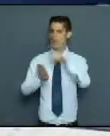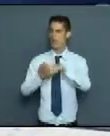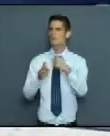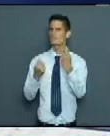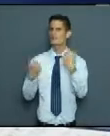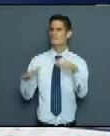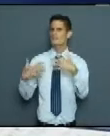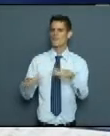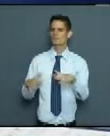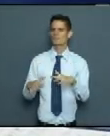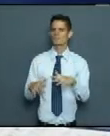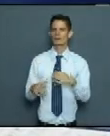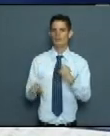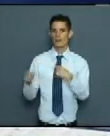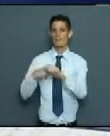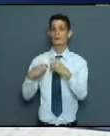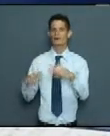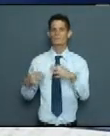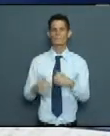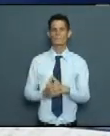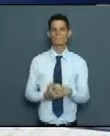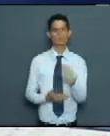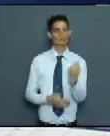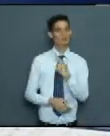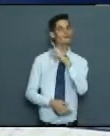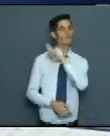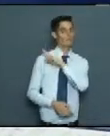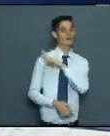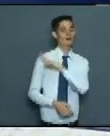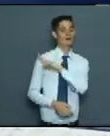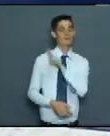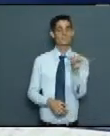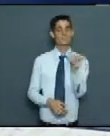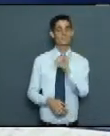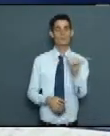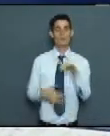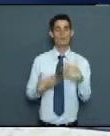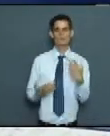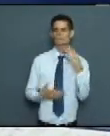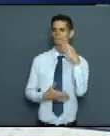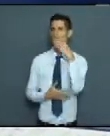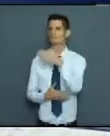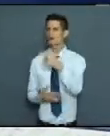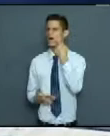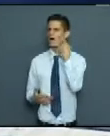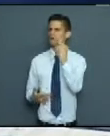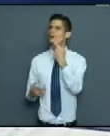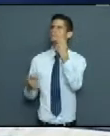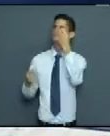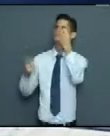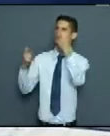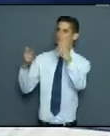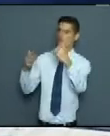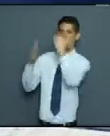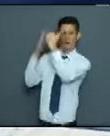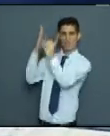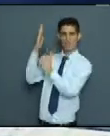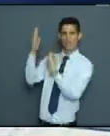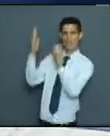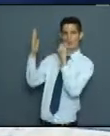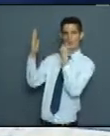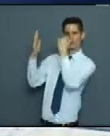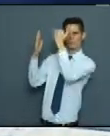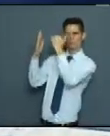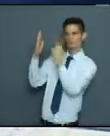tenemos la alta responsabilidad de revisar la protección al consumidor y si hay una